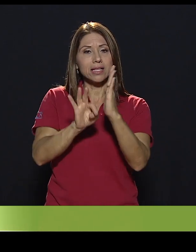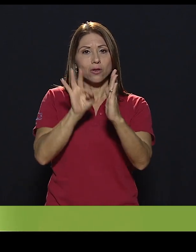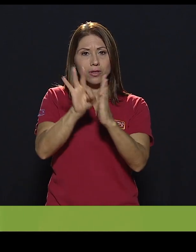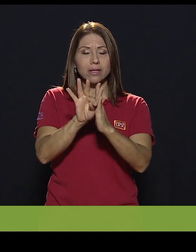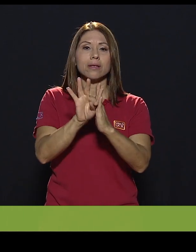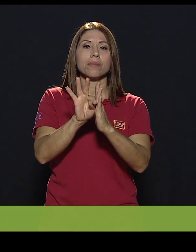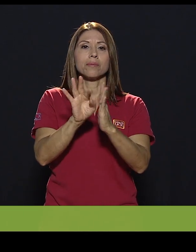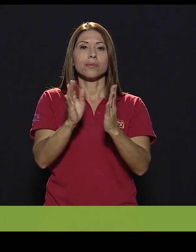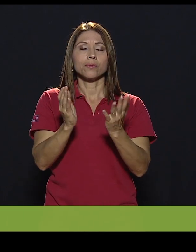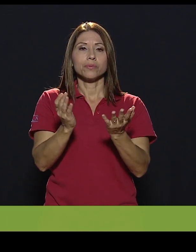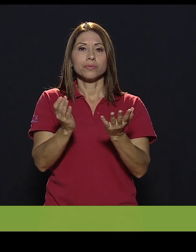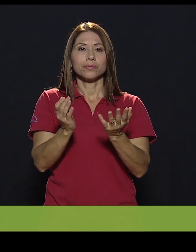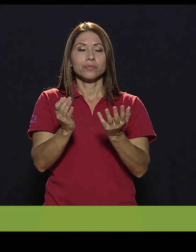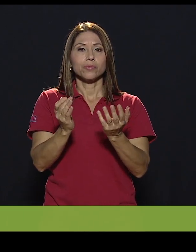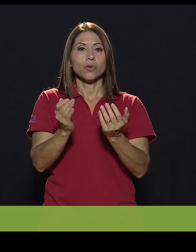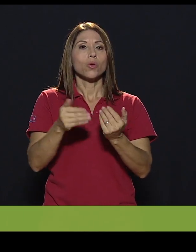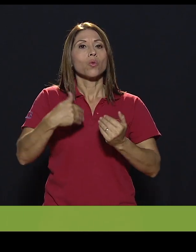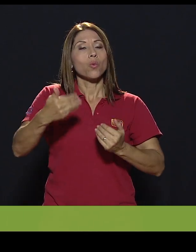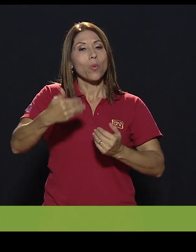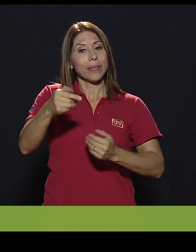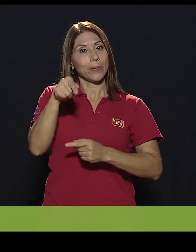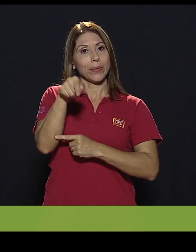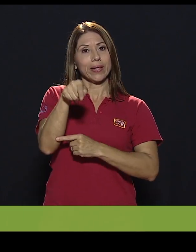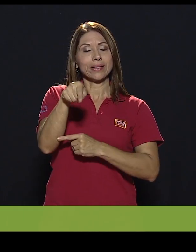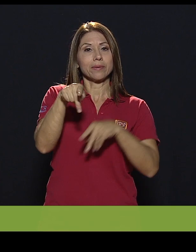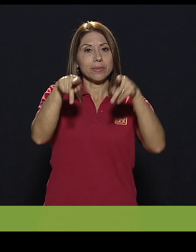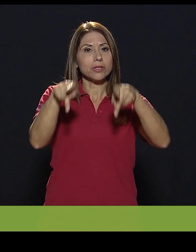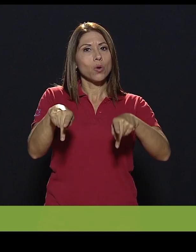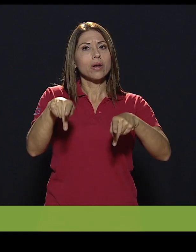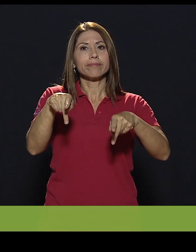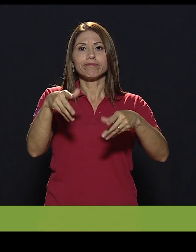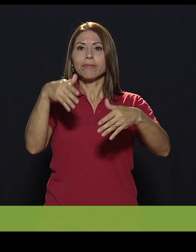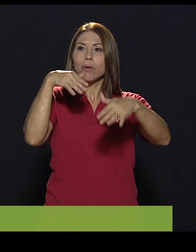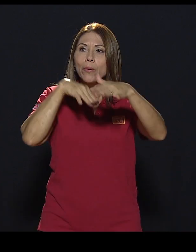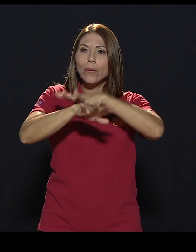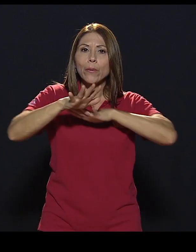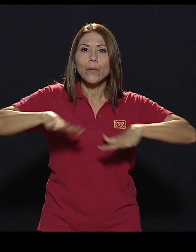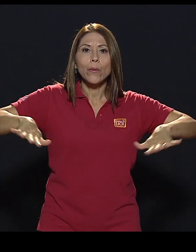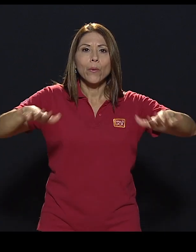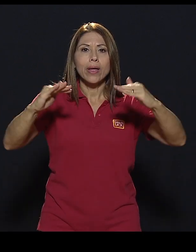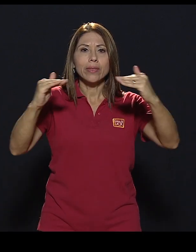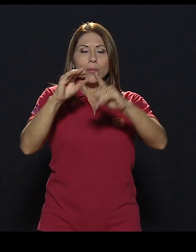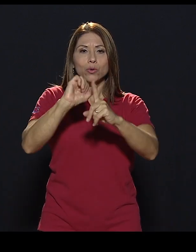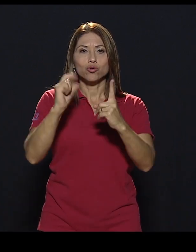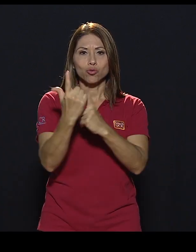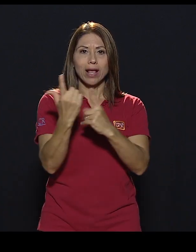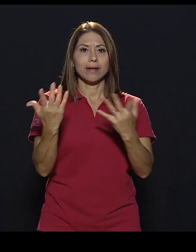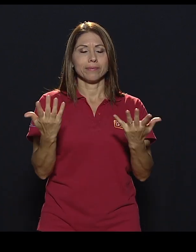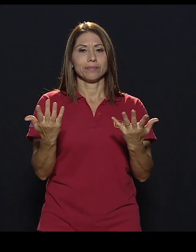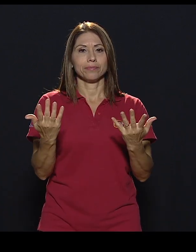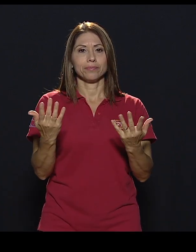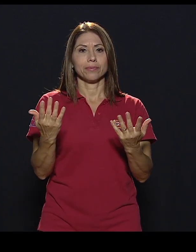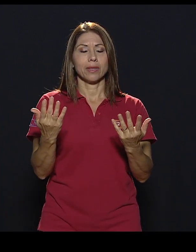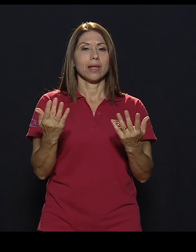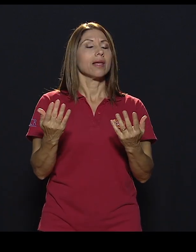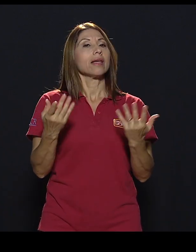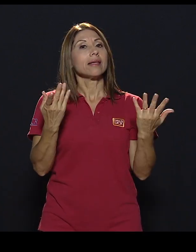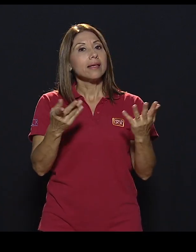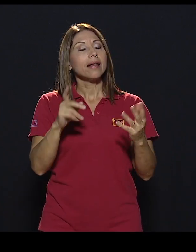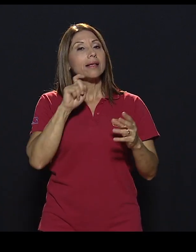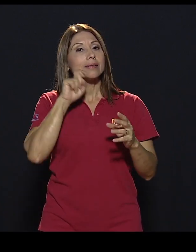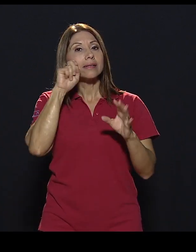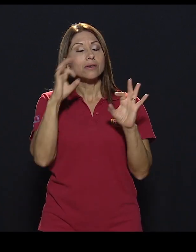sumergirse en su ambiente social y en la sexualidad.